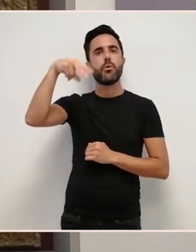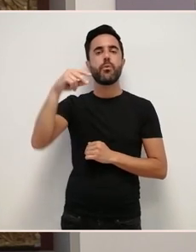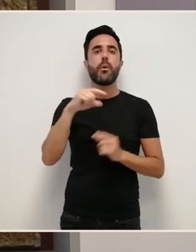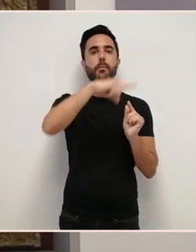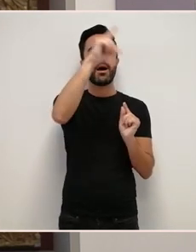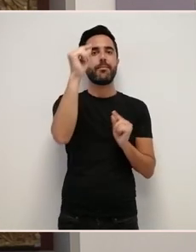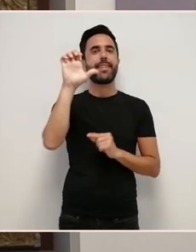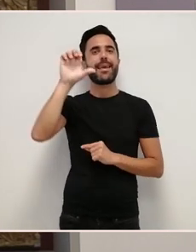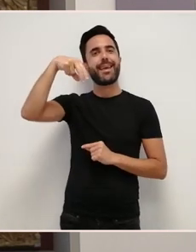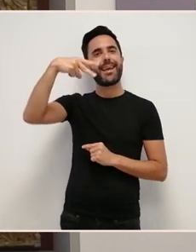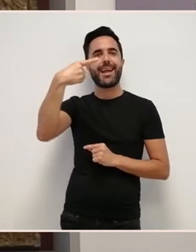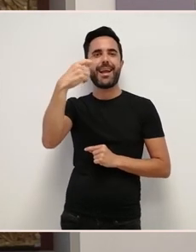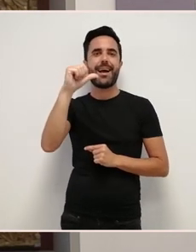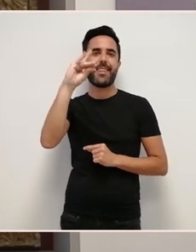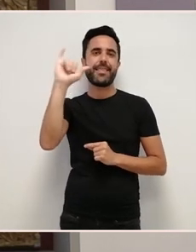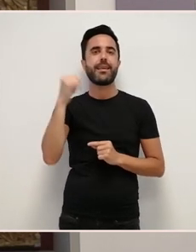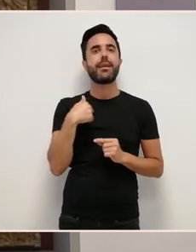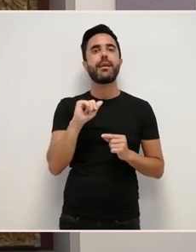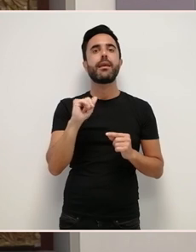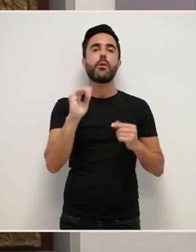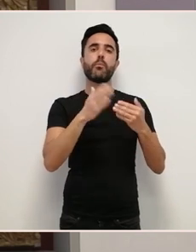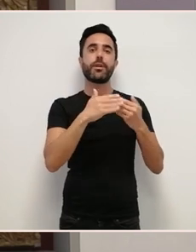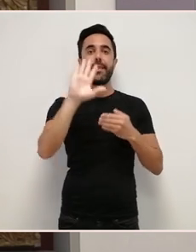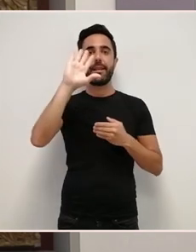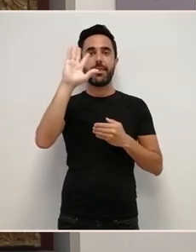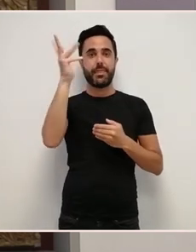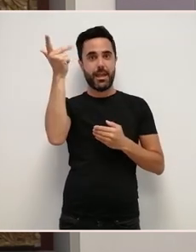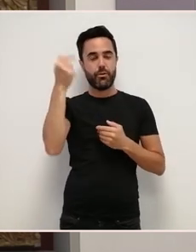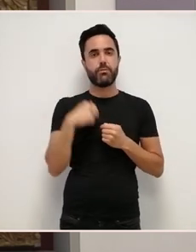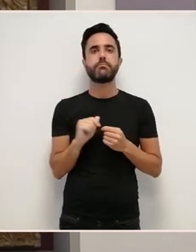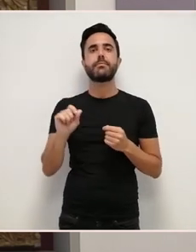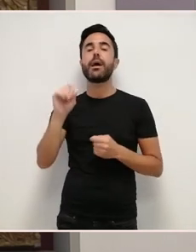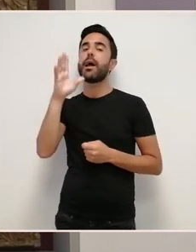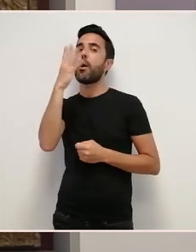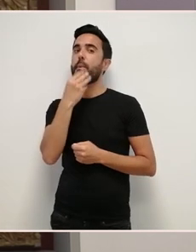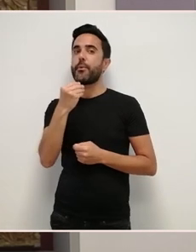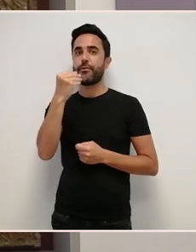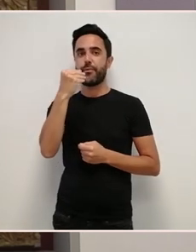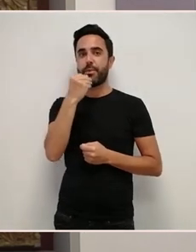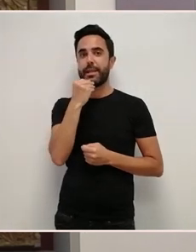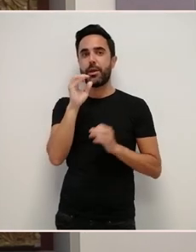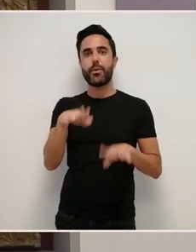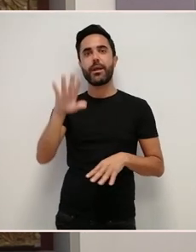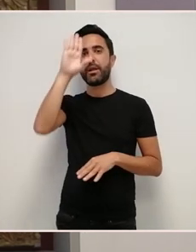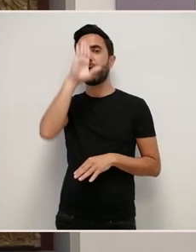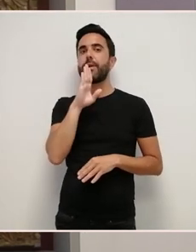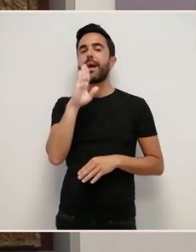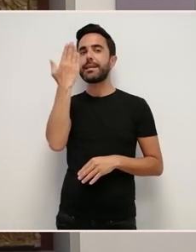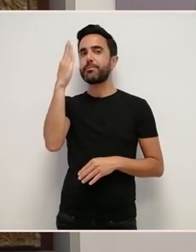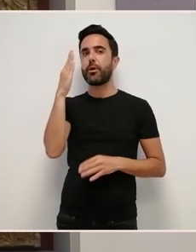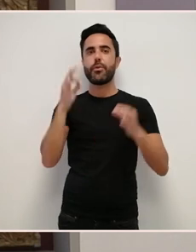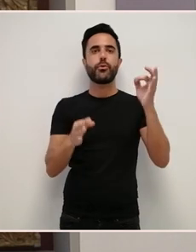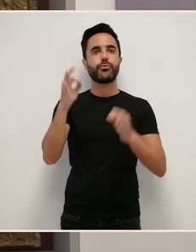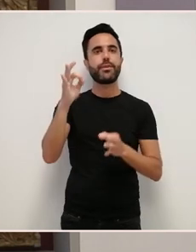palma de Engadi e porta doceo E a outro lado teríamos Fermosa como a lúa, Espello de Justiza,